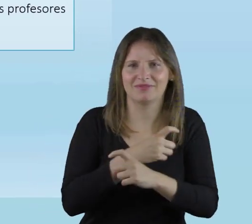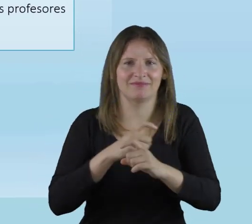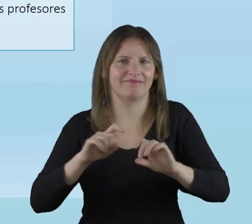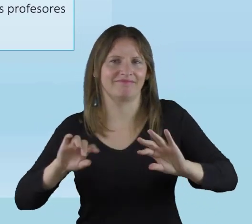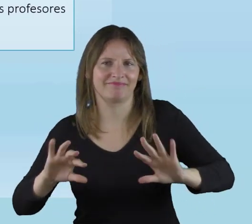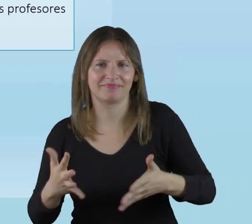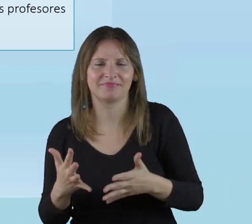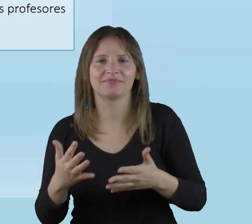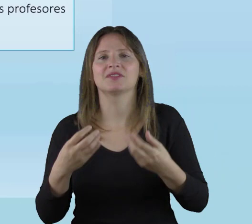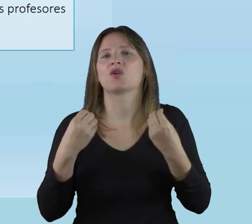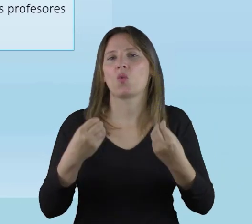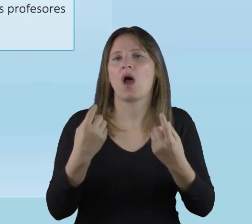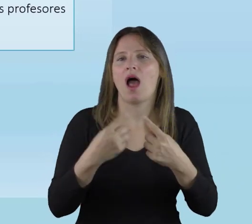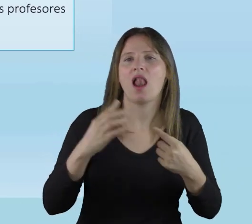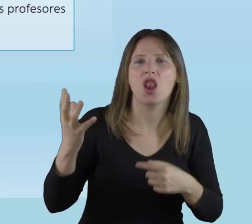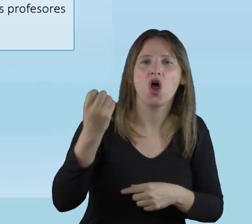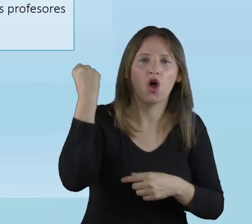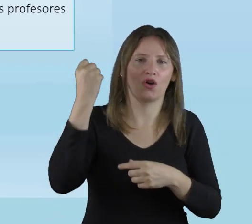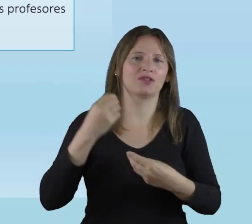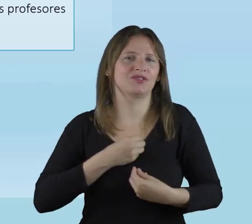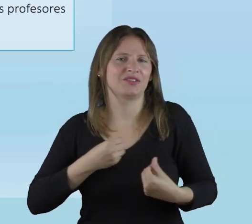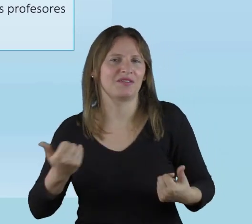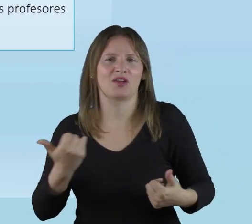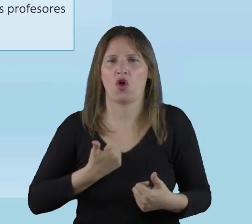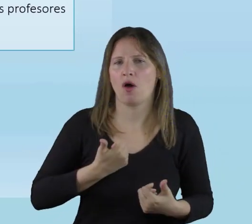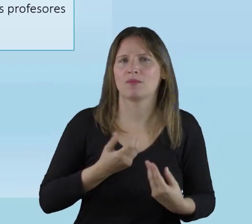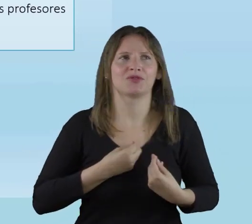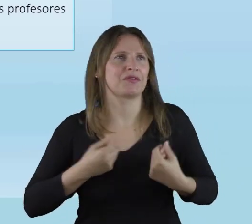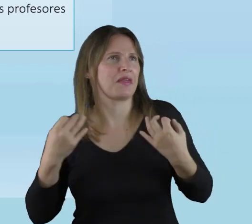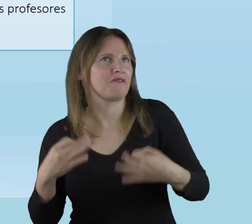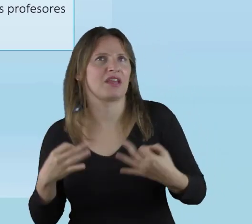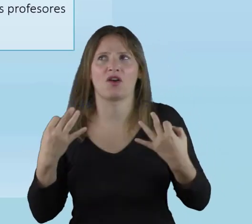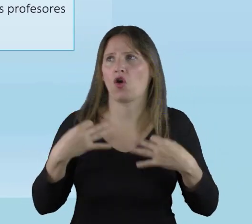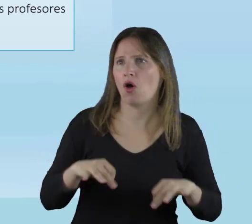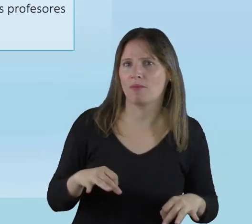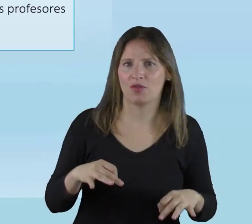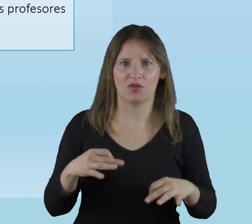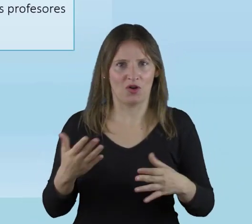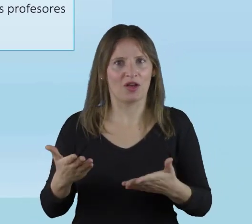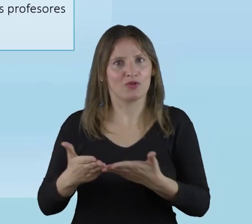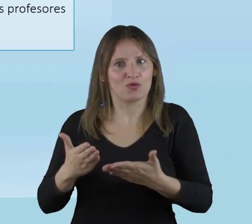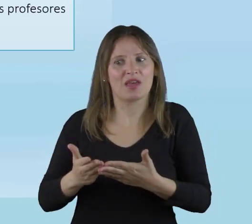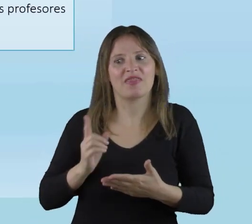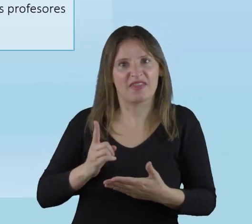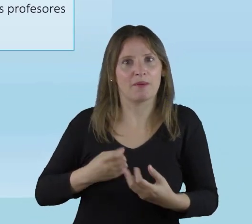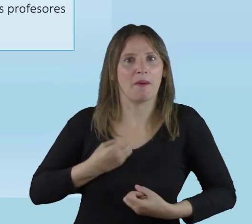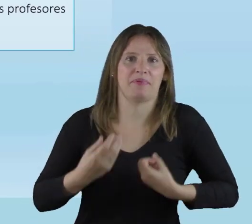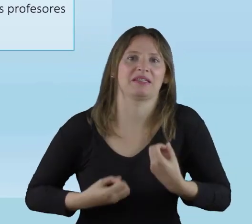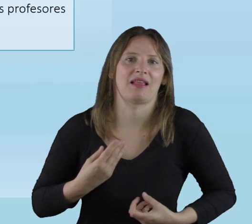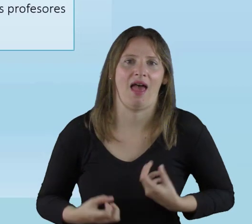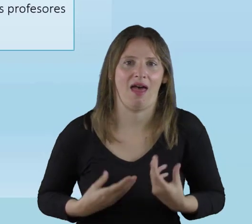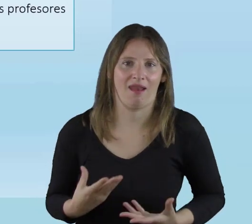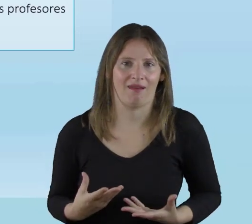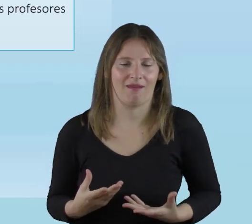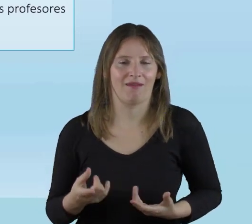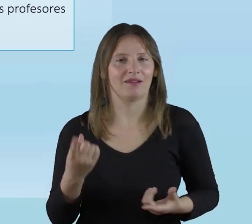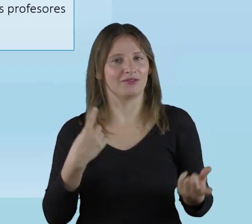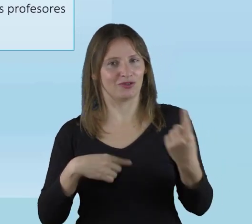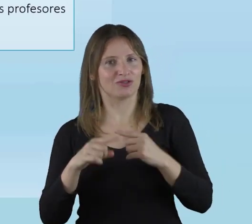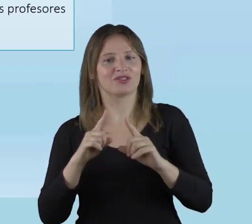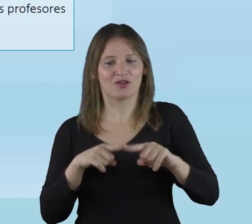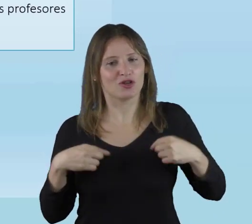son sus necesidades, cuáles son sus dificultades y cuáles son sus logros, cómo se siente, se siente bien, se siente cómodo.